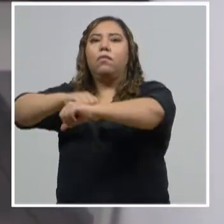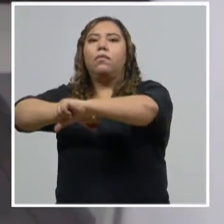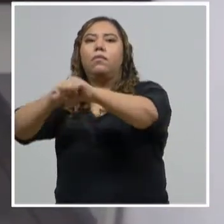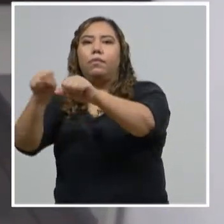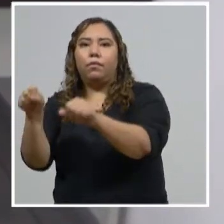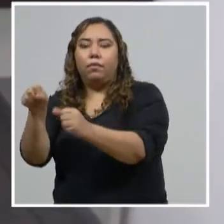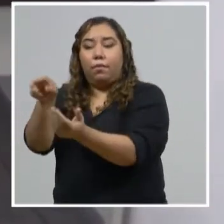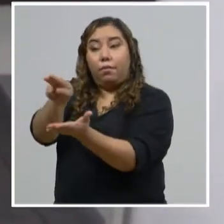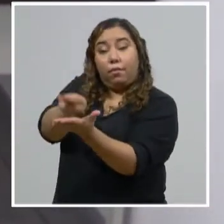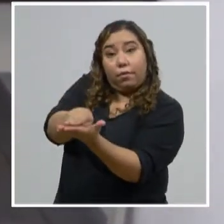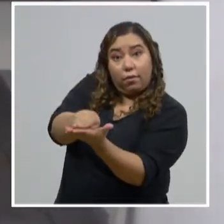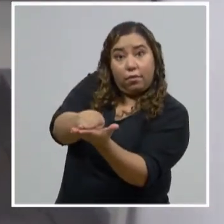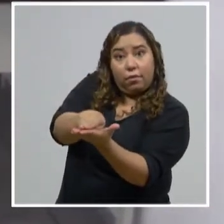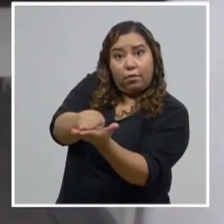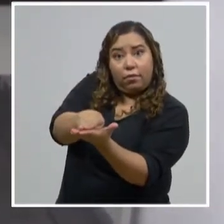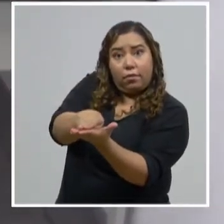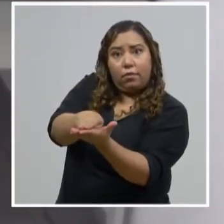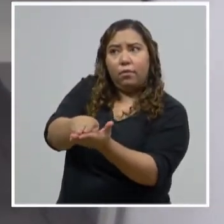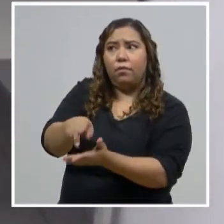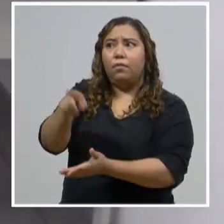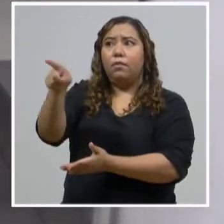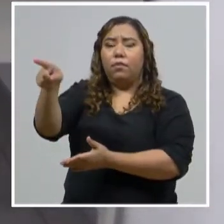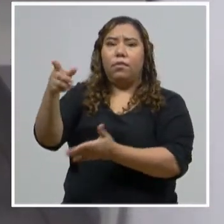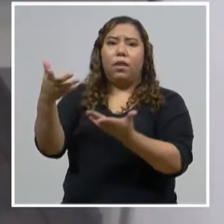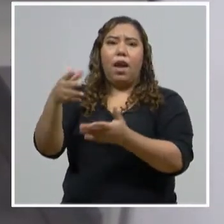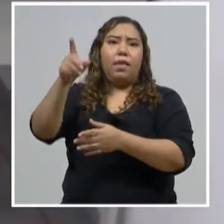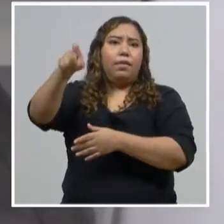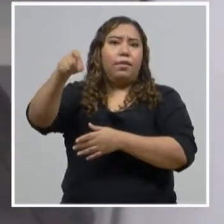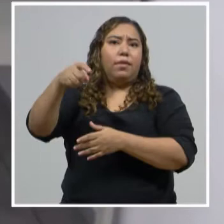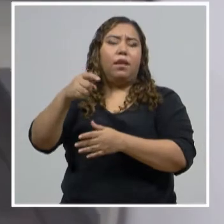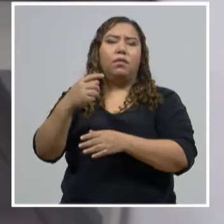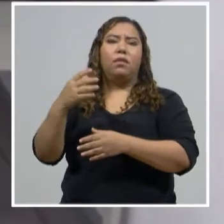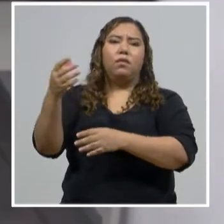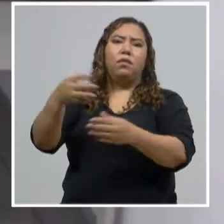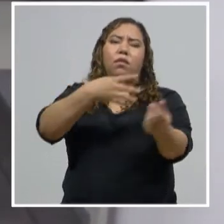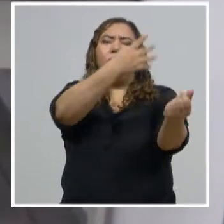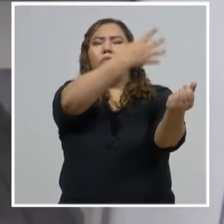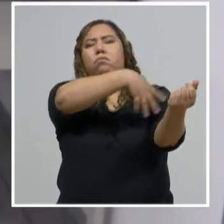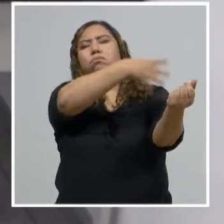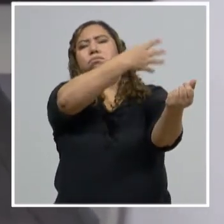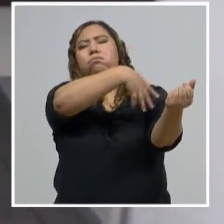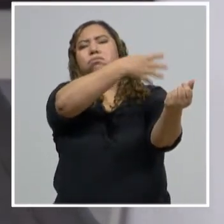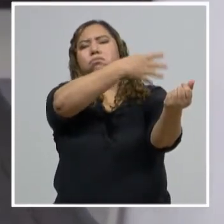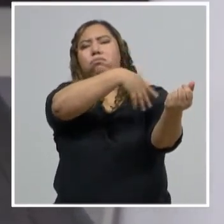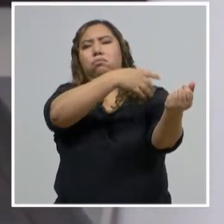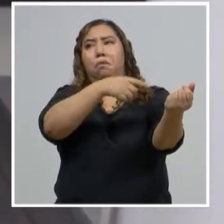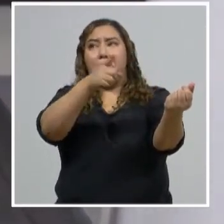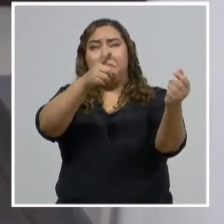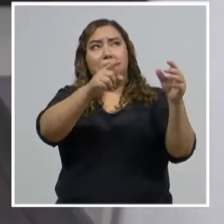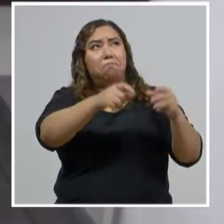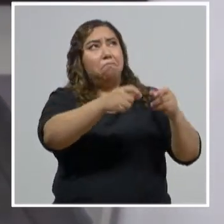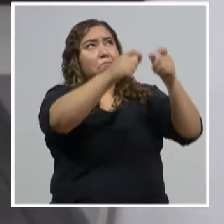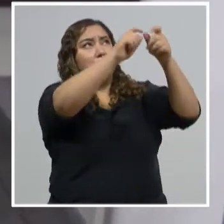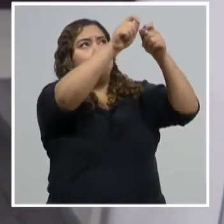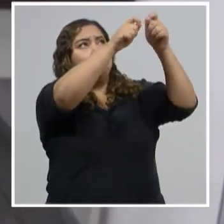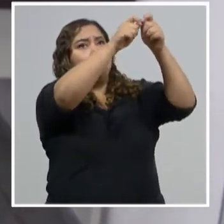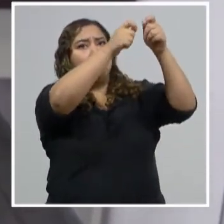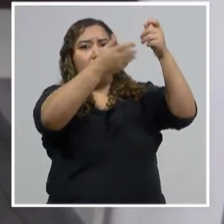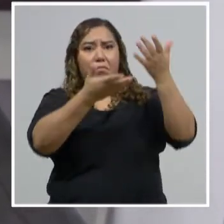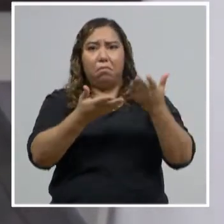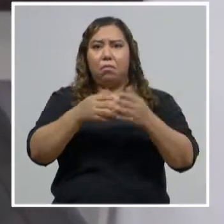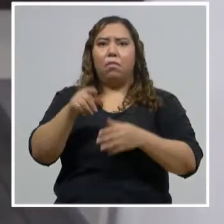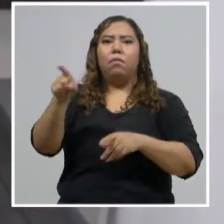la canilla, están los atriles, por si necesita suero, si viene un poquito deshidratado, y están en los chingos de oxígeno,